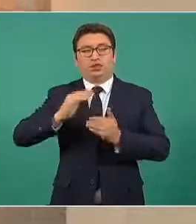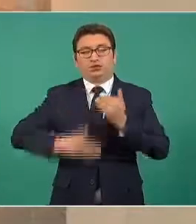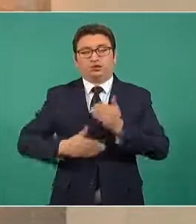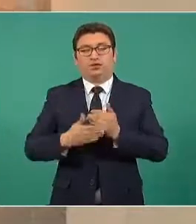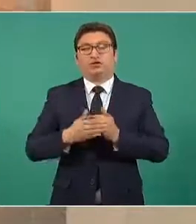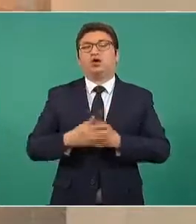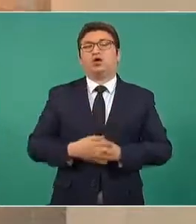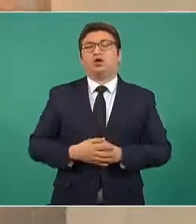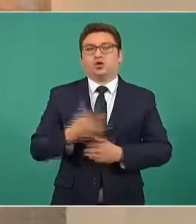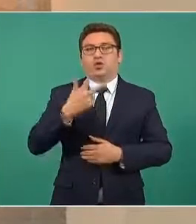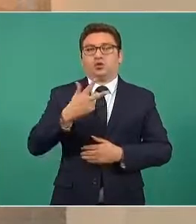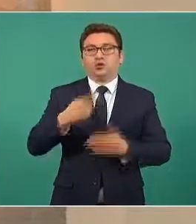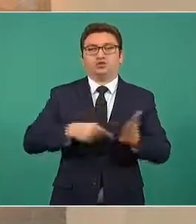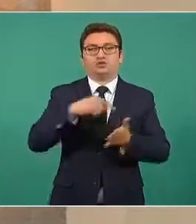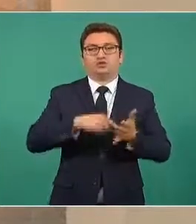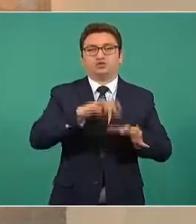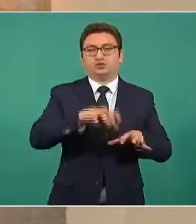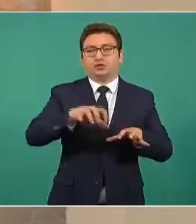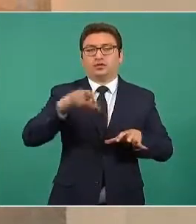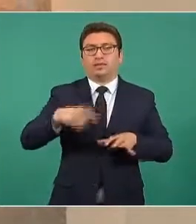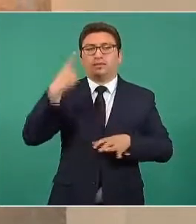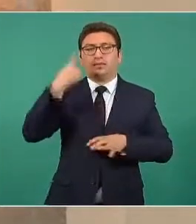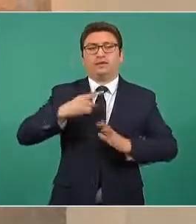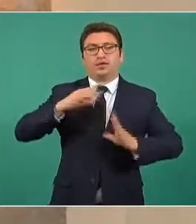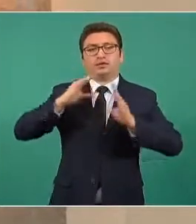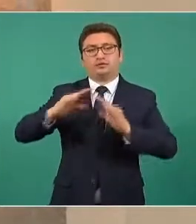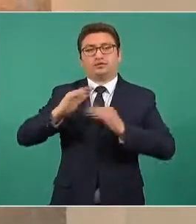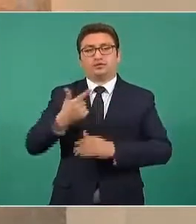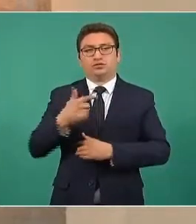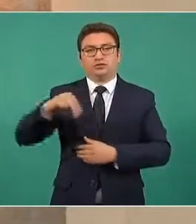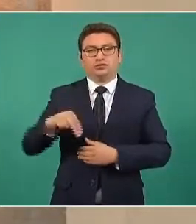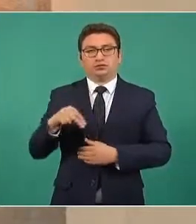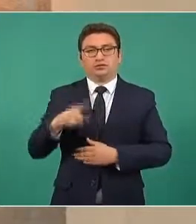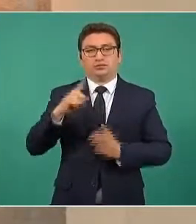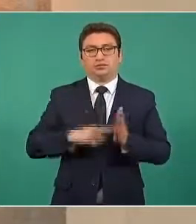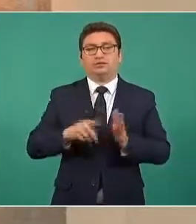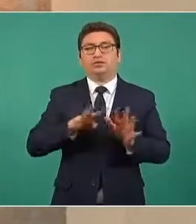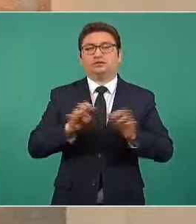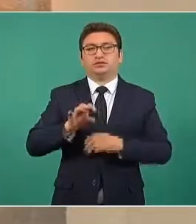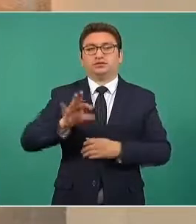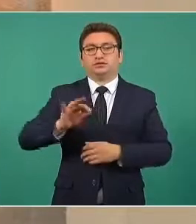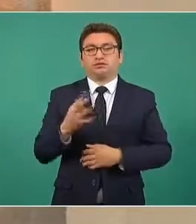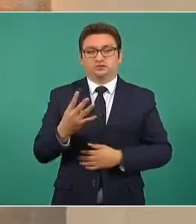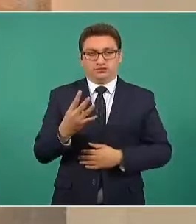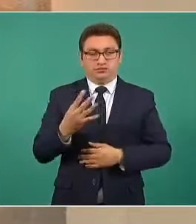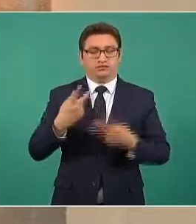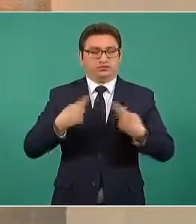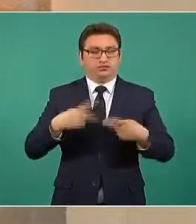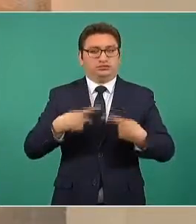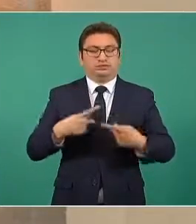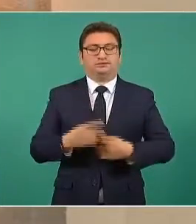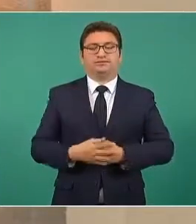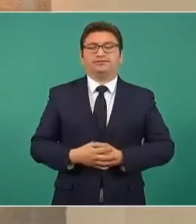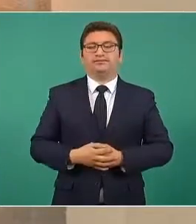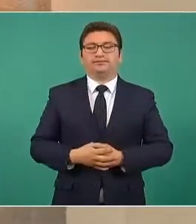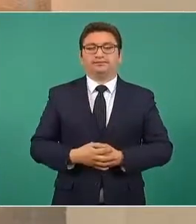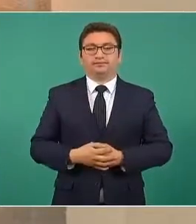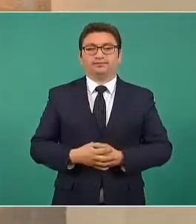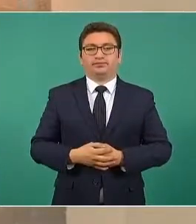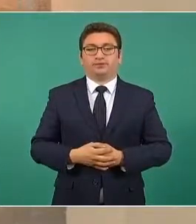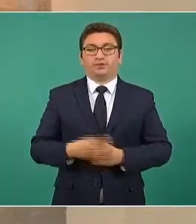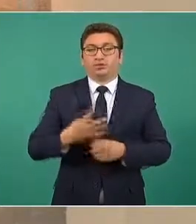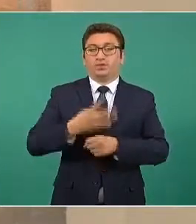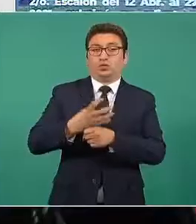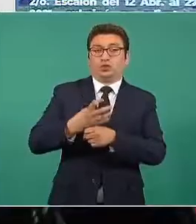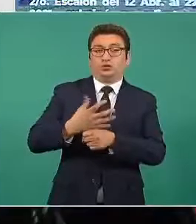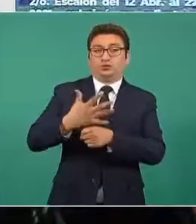en 8 centros de adiestramiento de la Guardia Nacional, 1 mil 944 elementos. El cuarto,